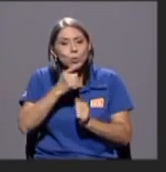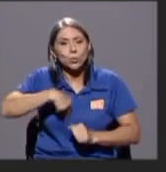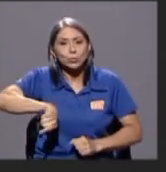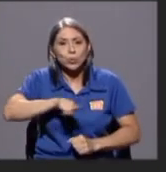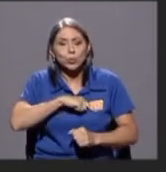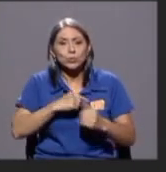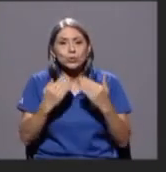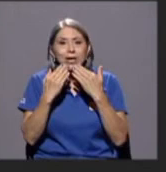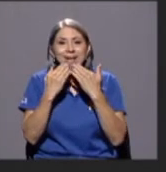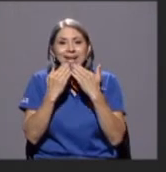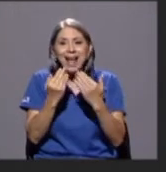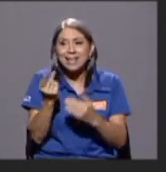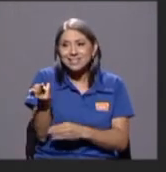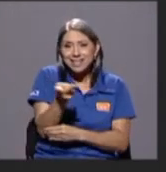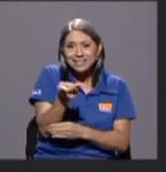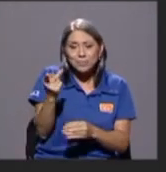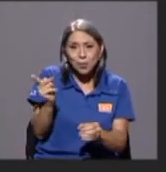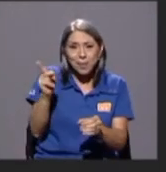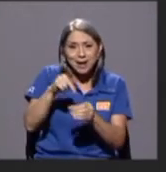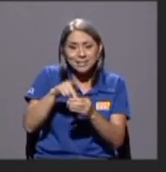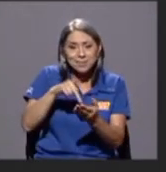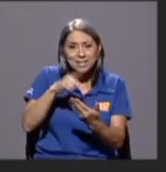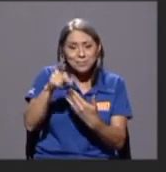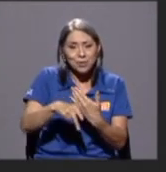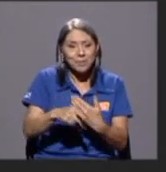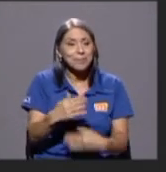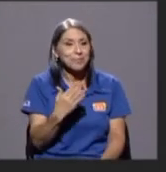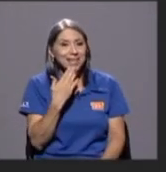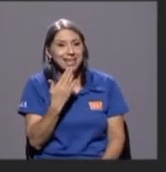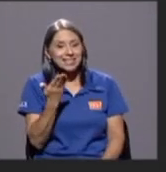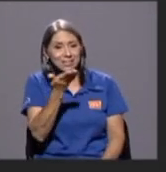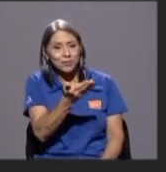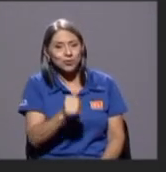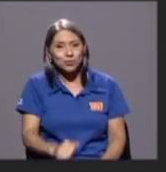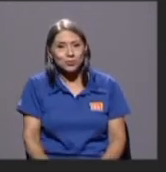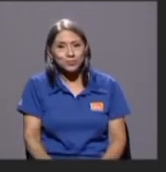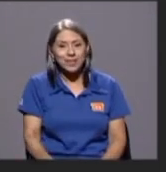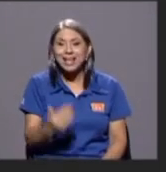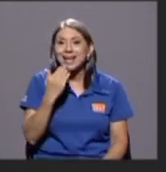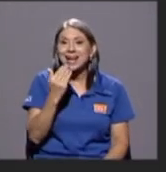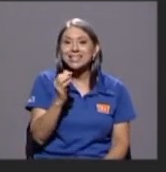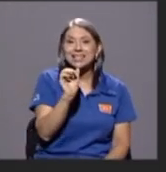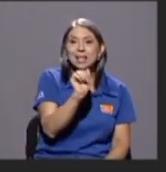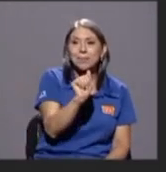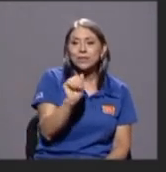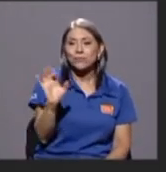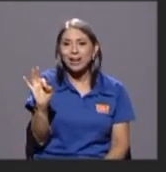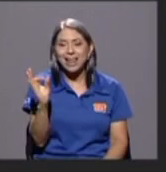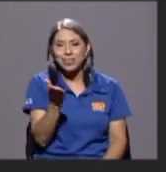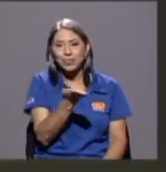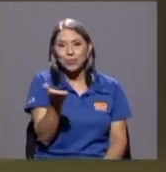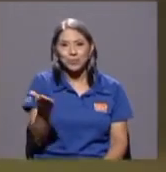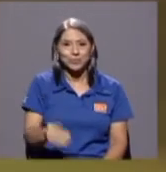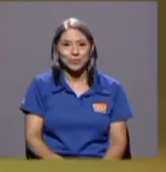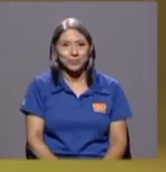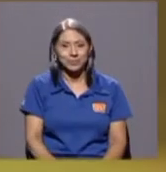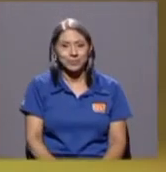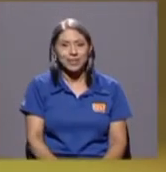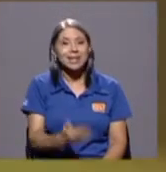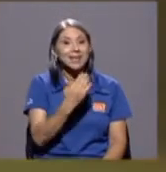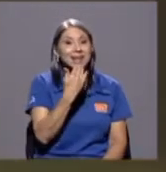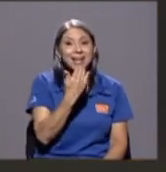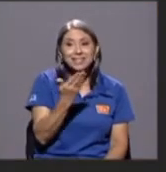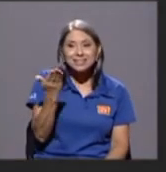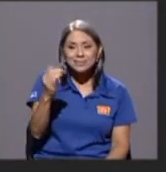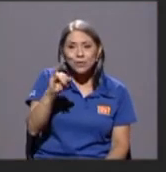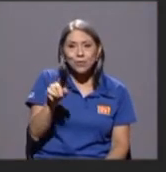por participar en este programa don Alberto y don Fernando muchas gracias